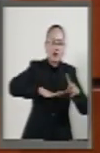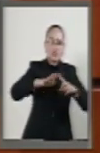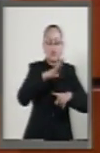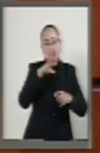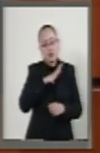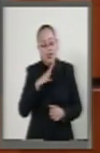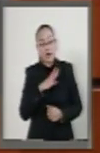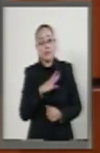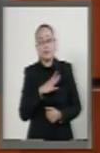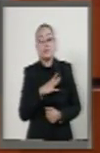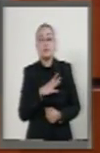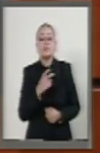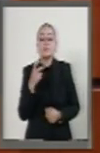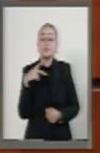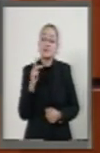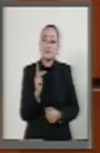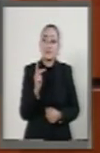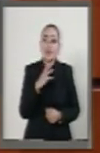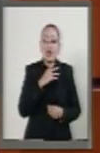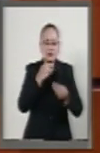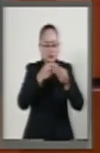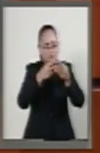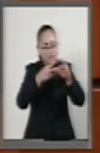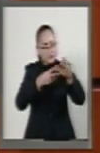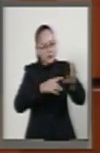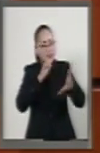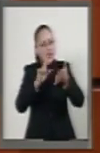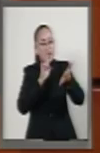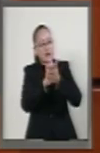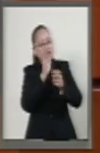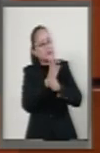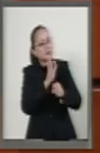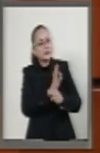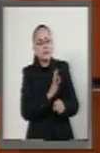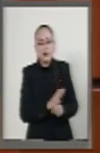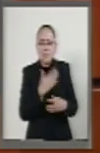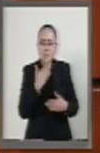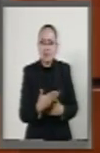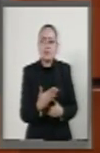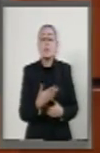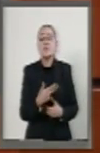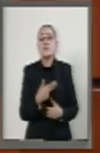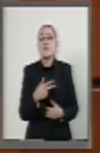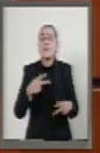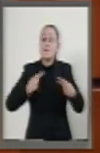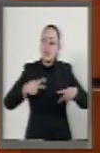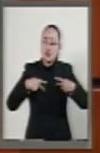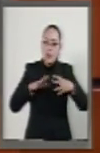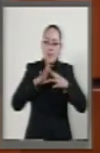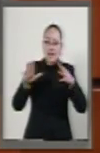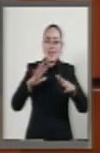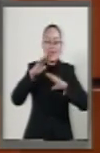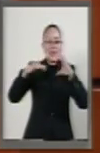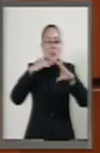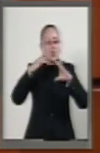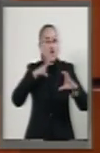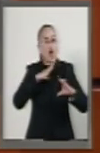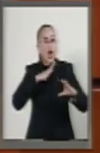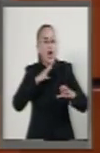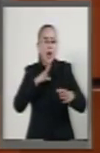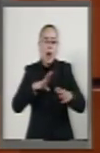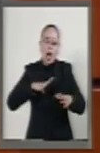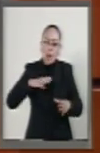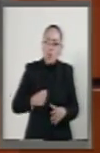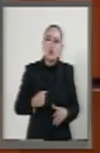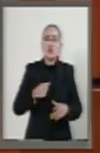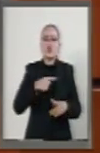Sin embargo, a pesar de todo este marco jurídico existente, los migrantes en todo el mundo siguen sufriendo abusos, explotación